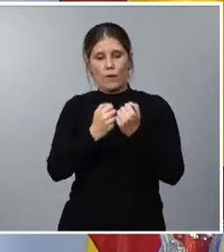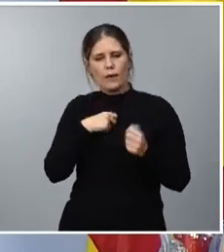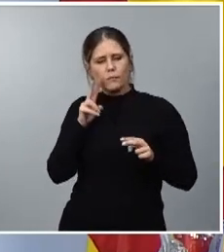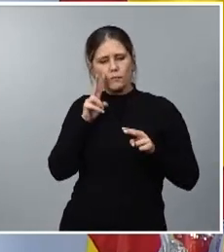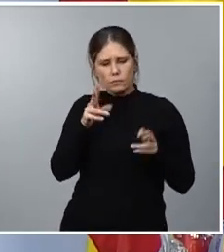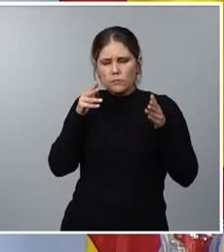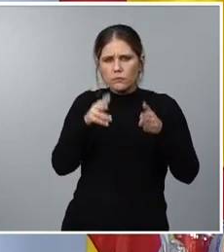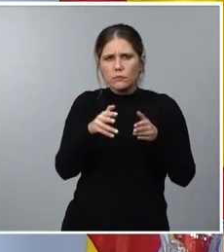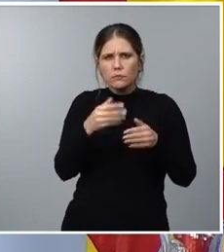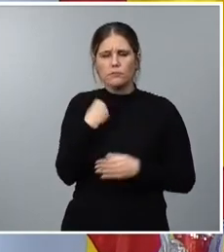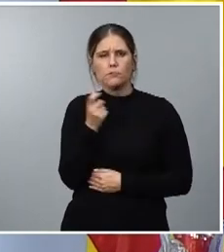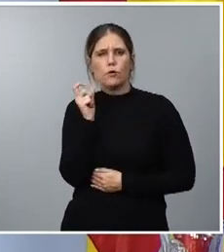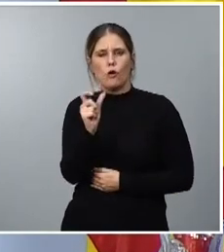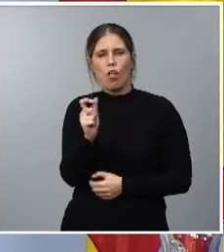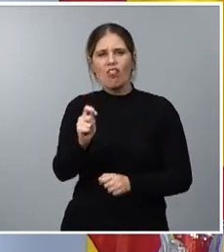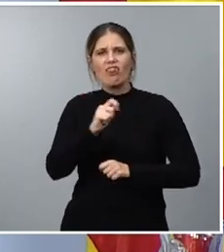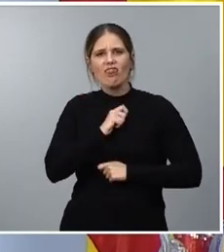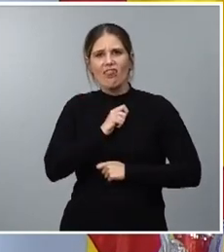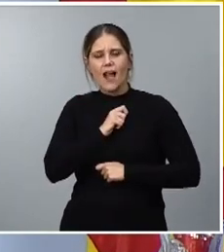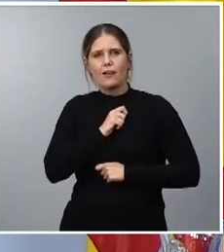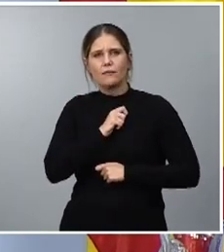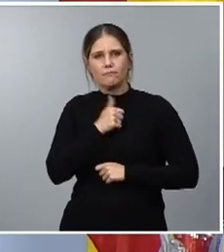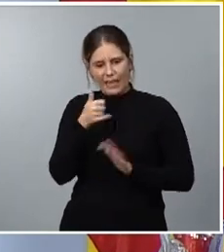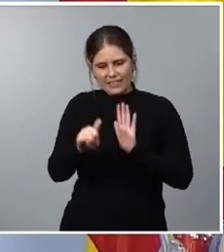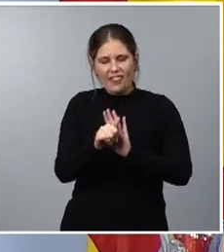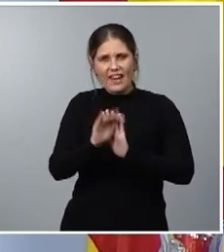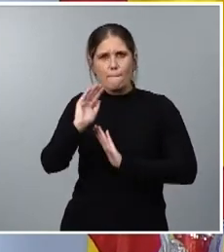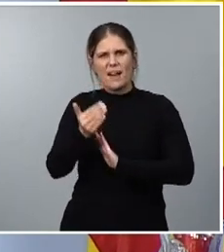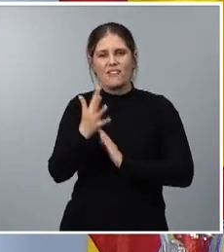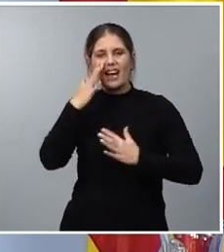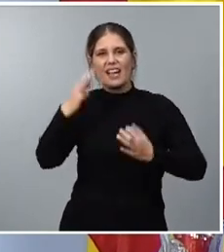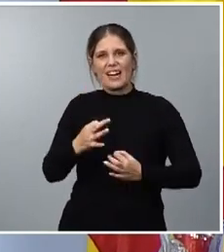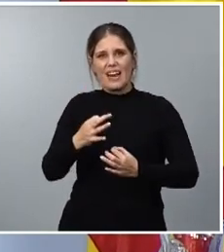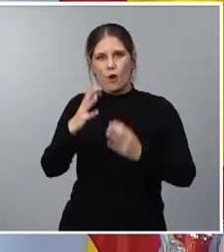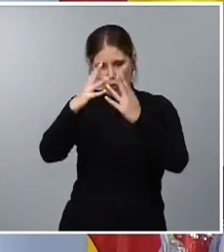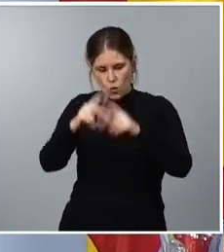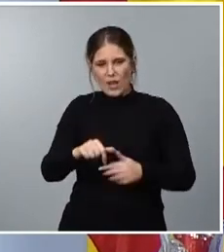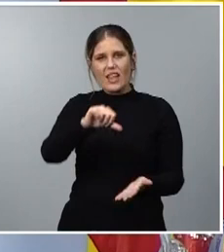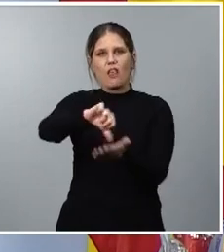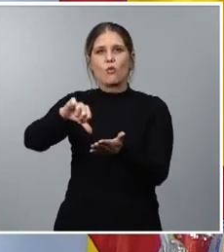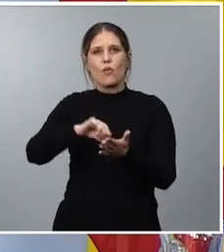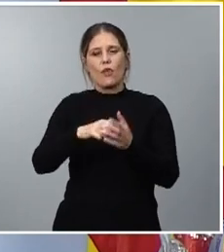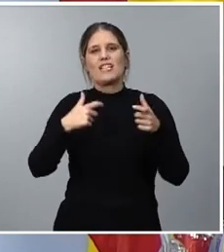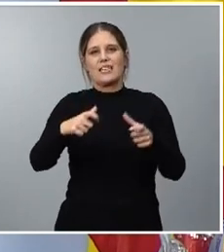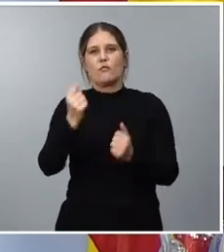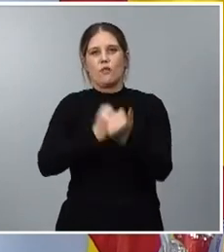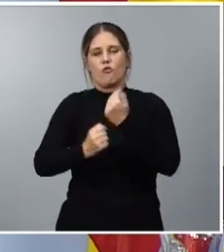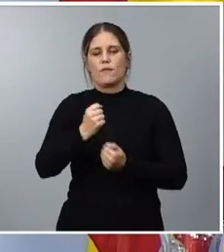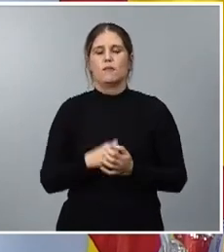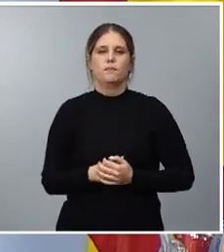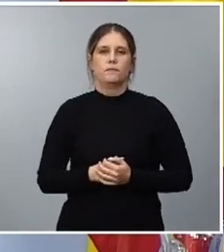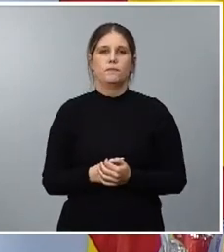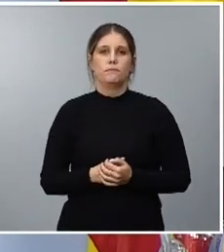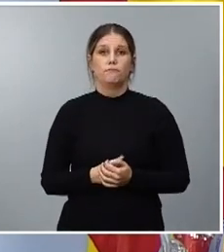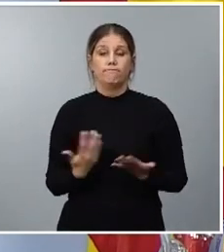que nos permiten acercarnos al impacto real que tienen las cuentas sobre ciudadanía y sectores económicos porque si